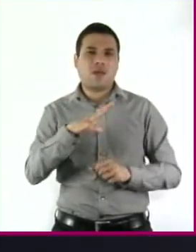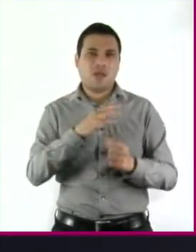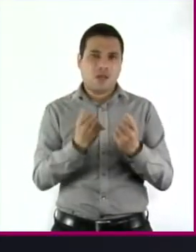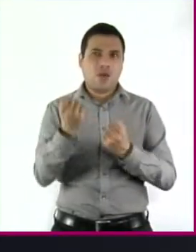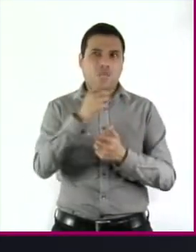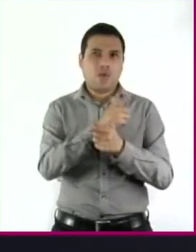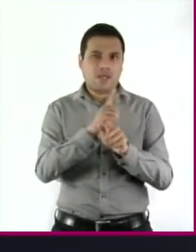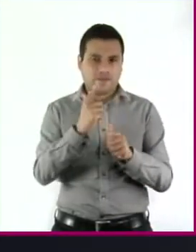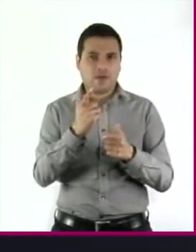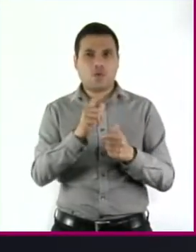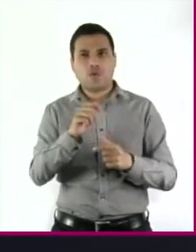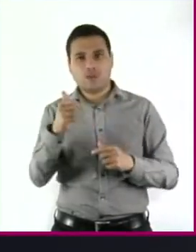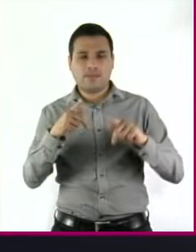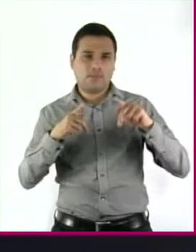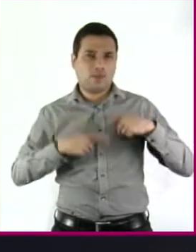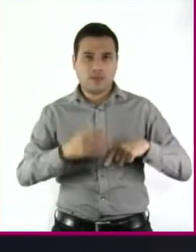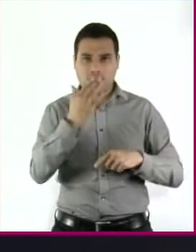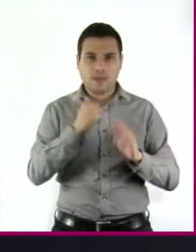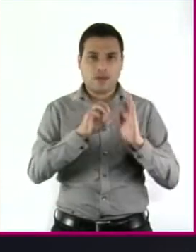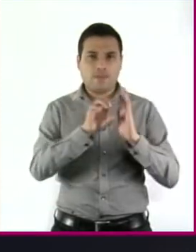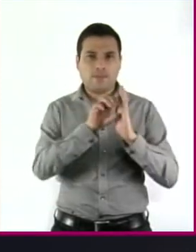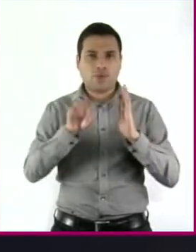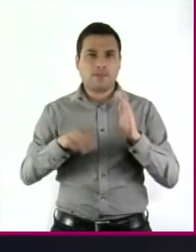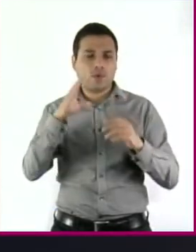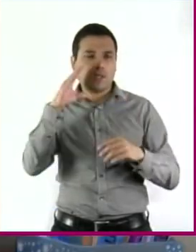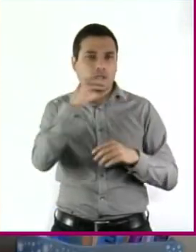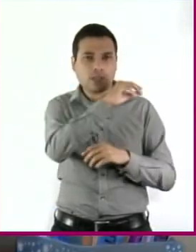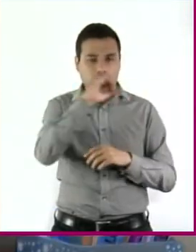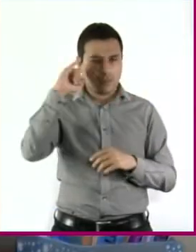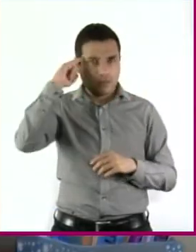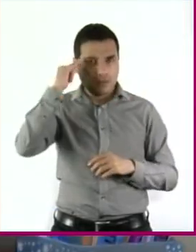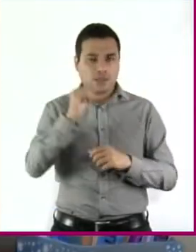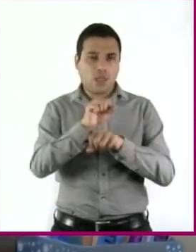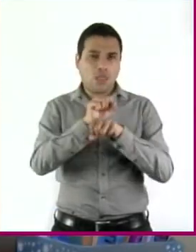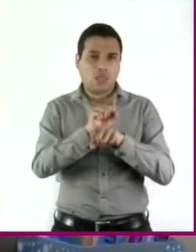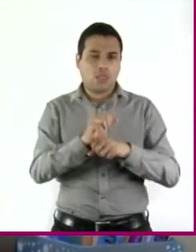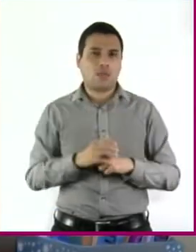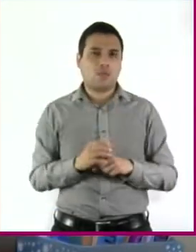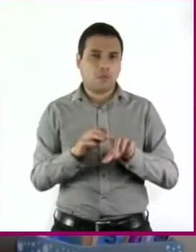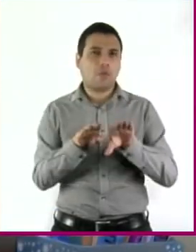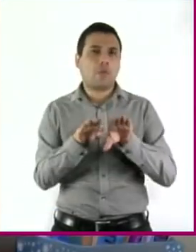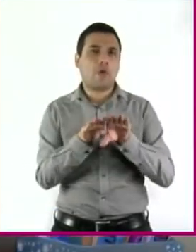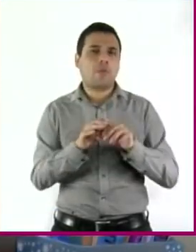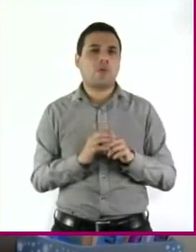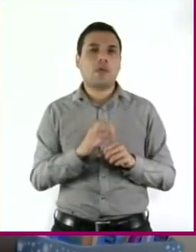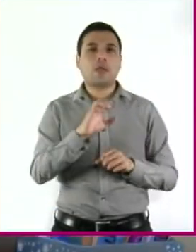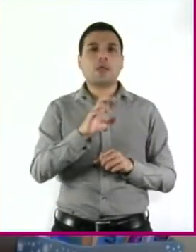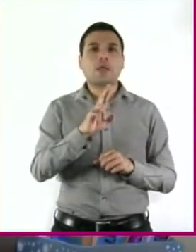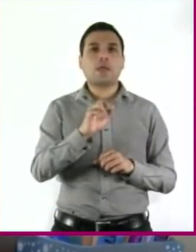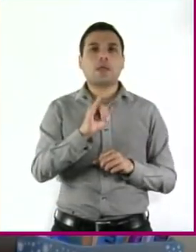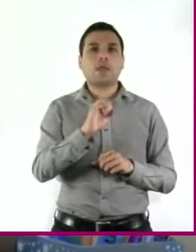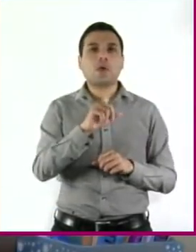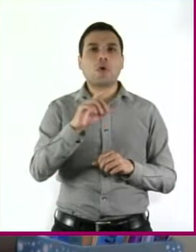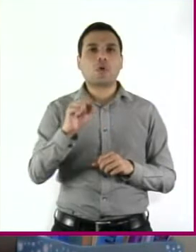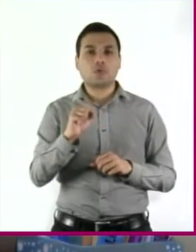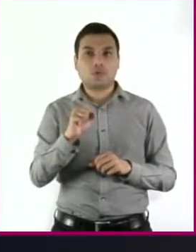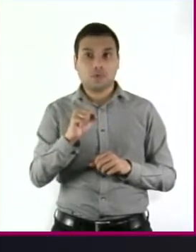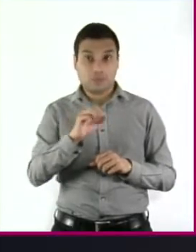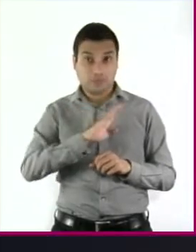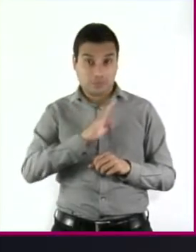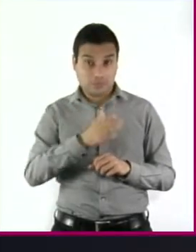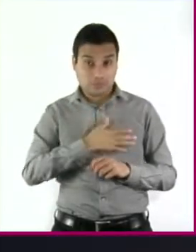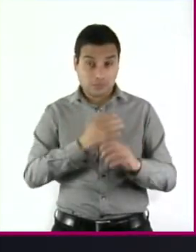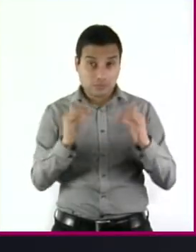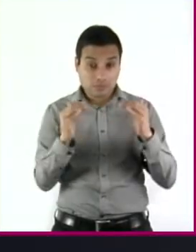indígenas y los afrodescendientes, por ejemplo, eran esclavizados. Y los clasificados como criollos no tenían los mismos derechos que los españoles.